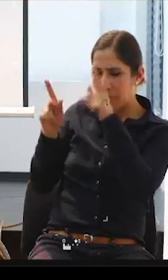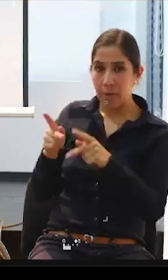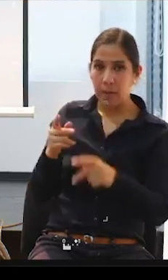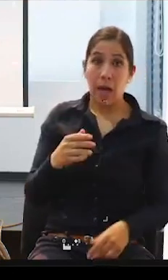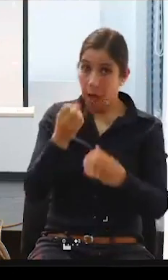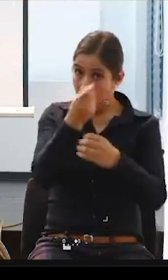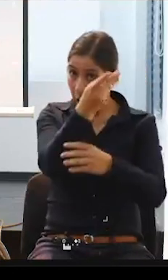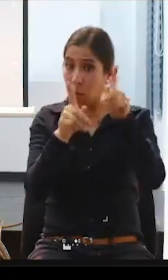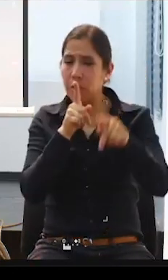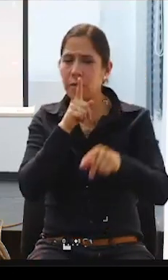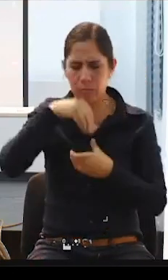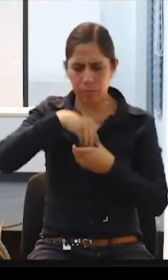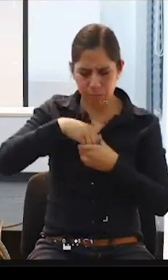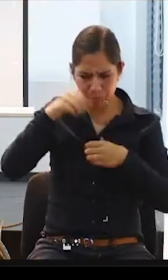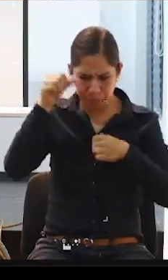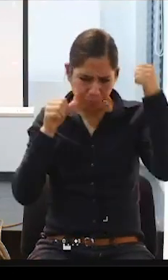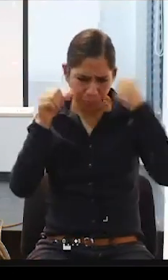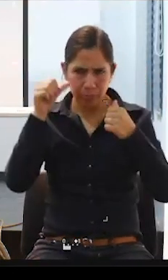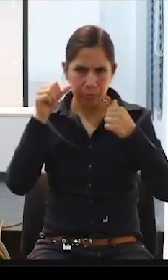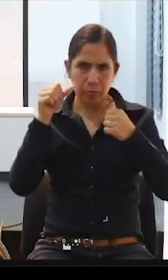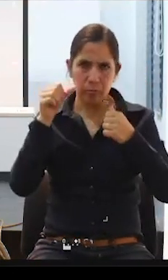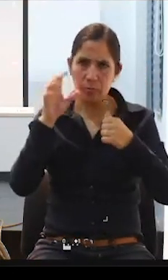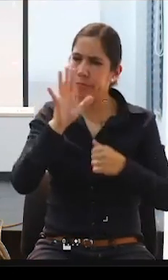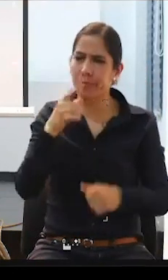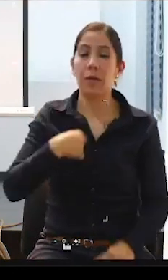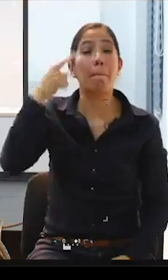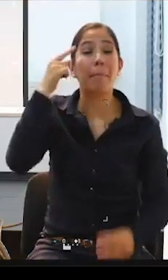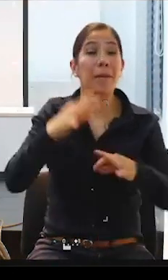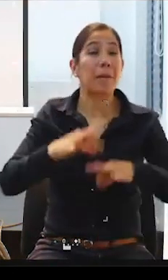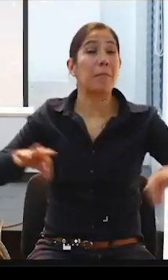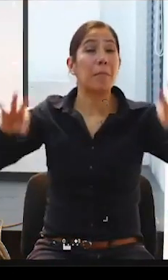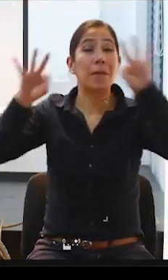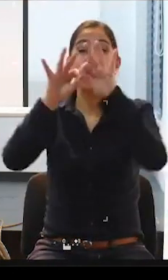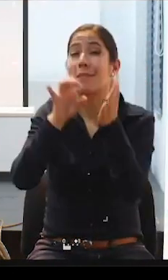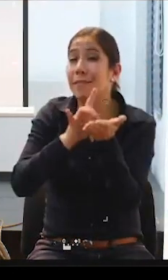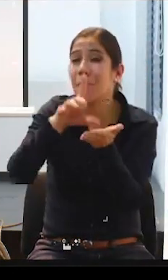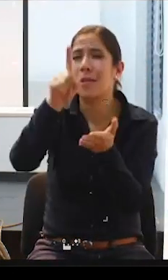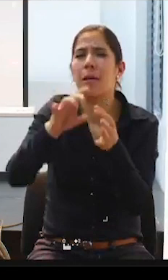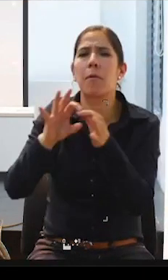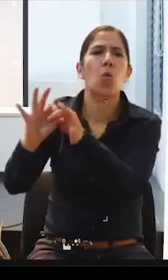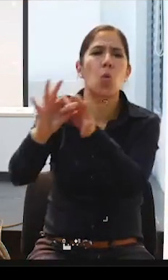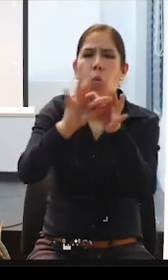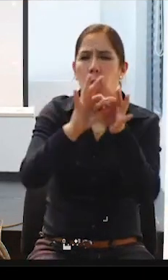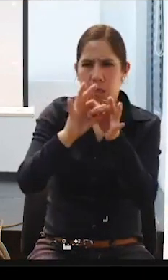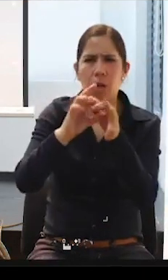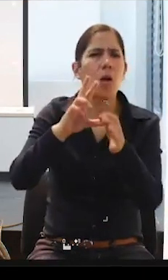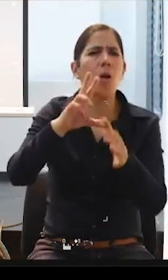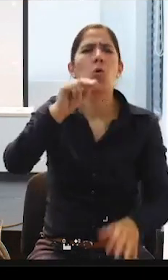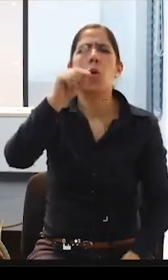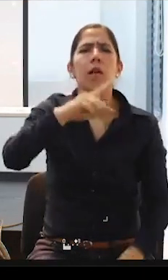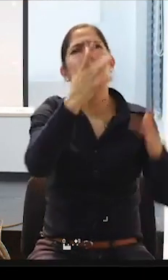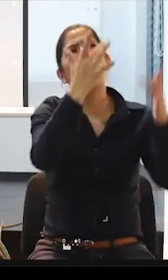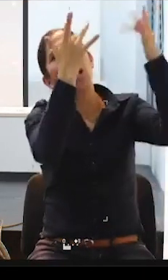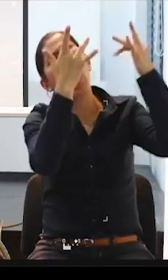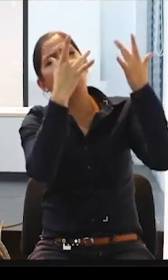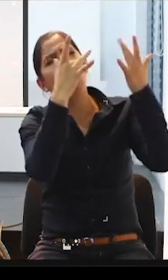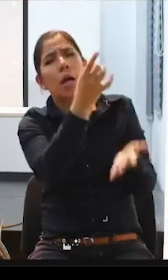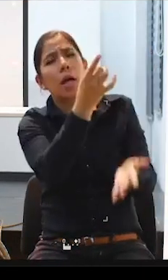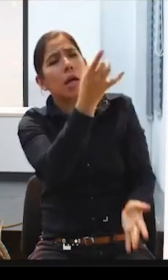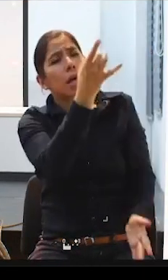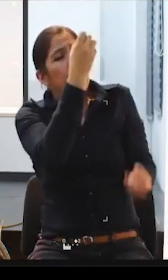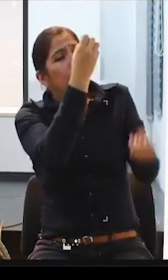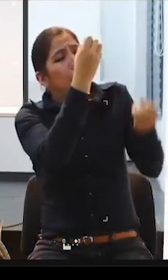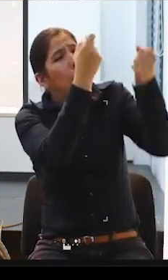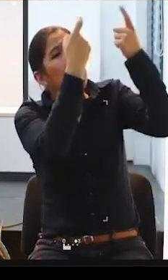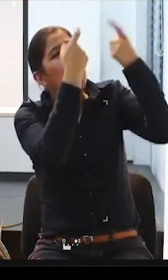las personas en situación de discapacidad debemos unirnos nosotros no merecemos migajas no merecemos la limosna ¿verdad? del Estado